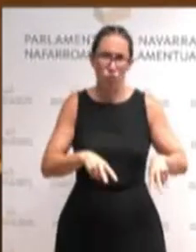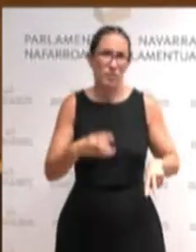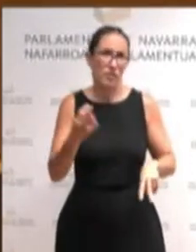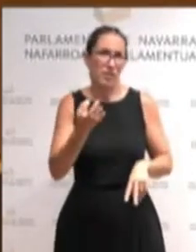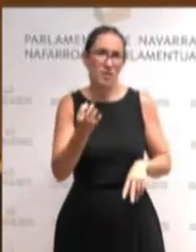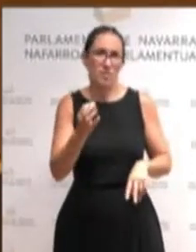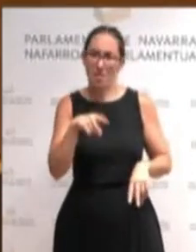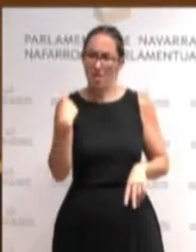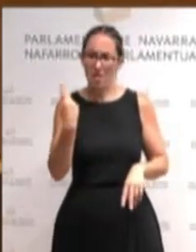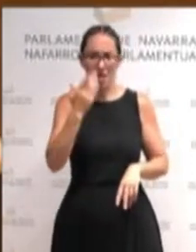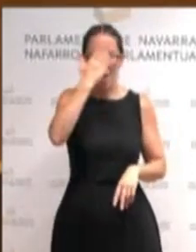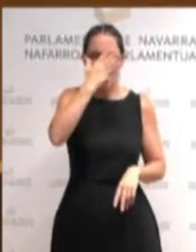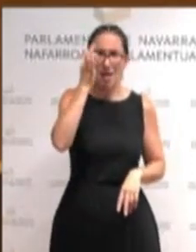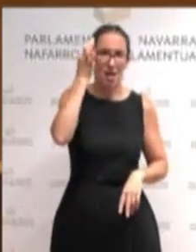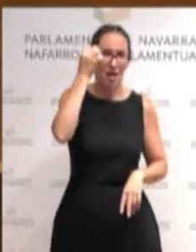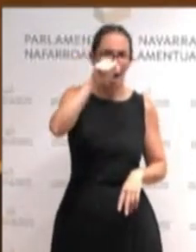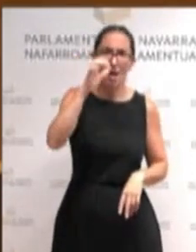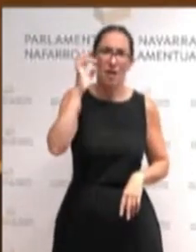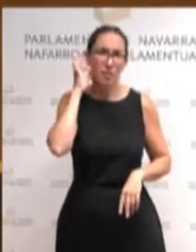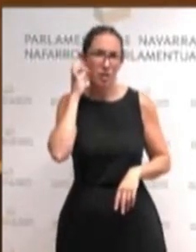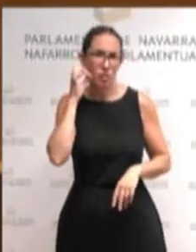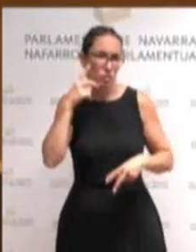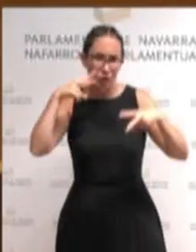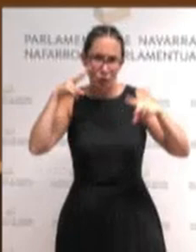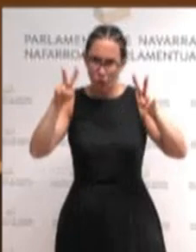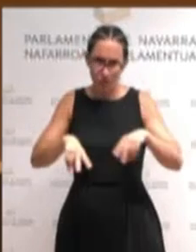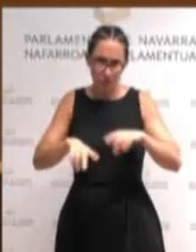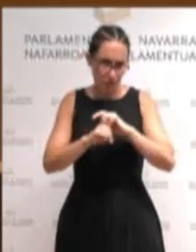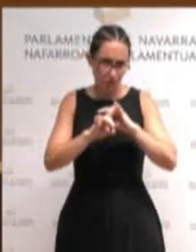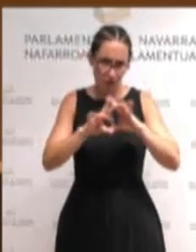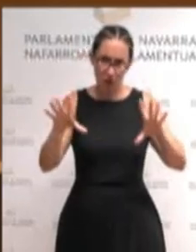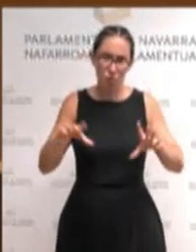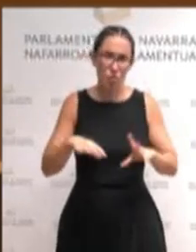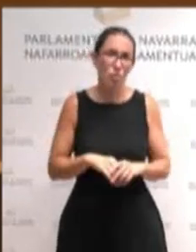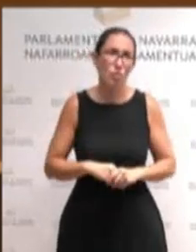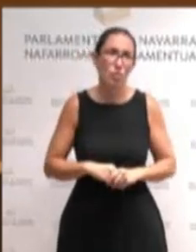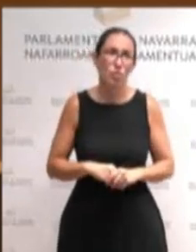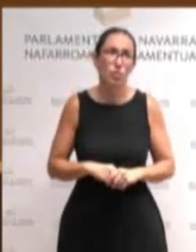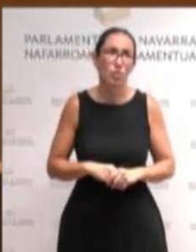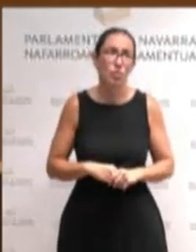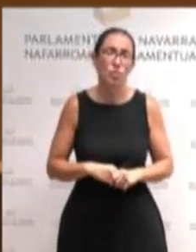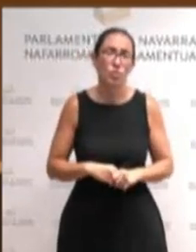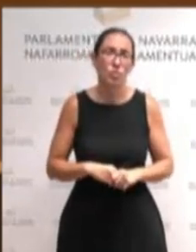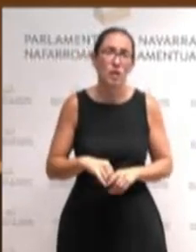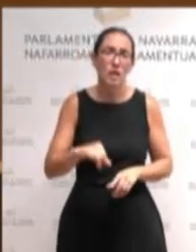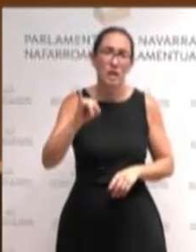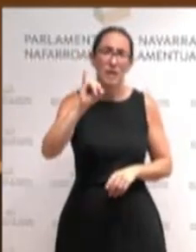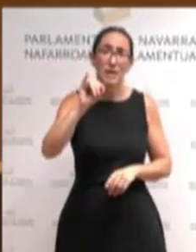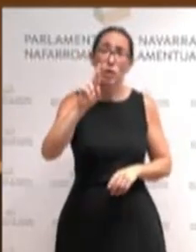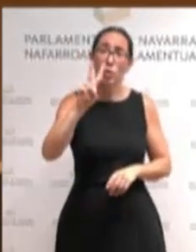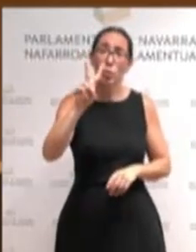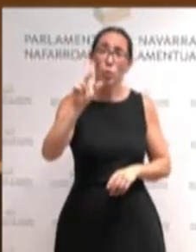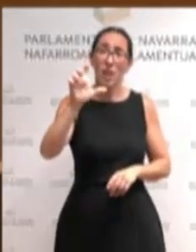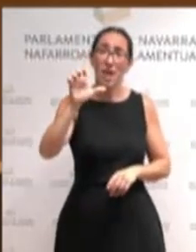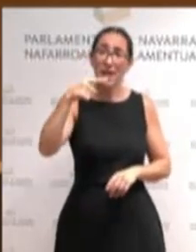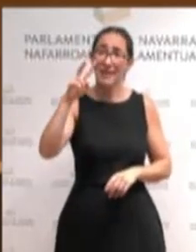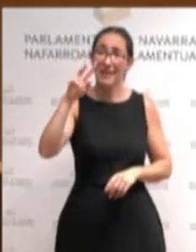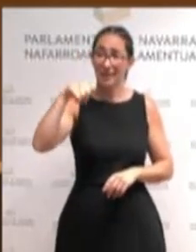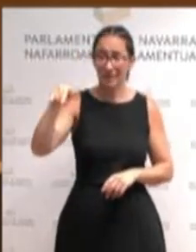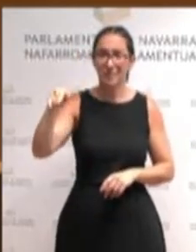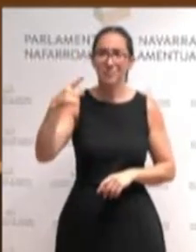navarras, a todos los efectos. La mano de Irulegi nos ha recordado qué afortunadas somos